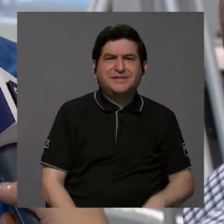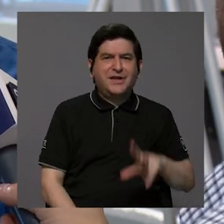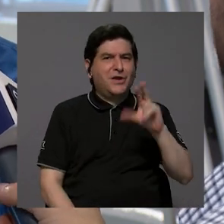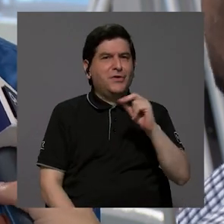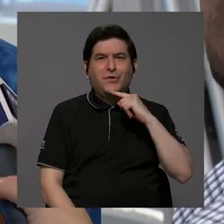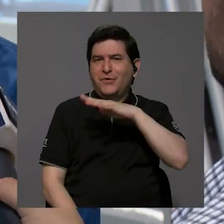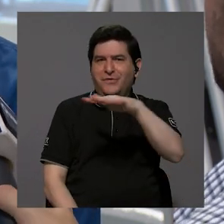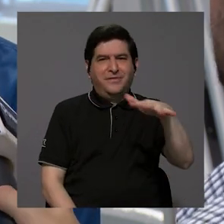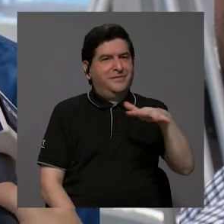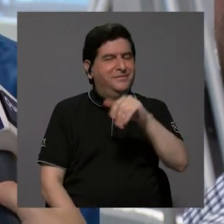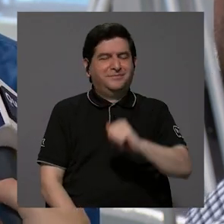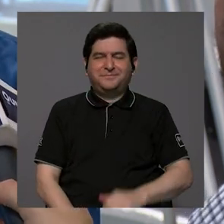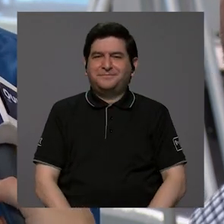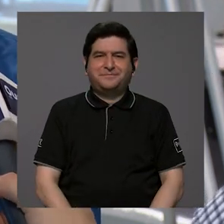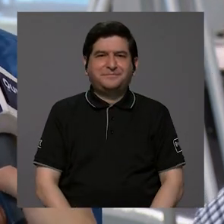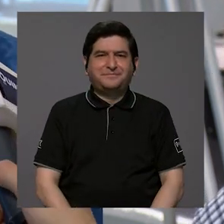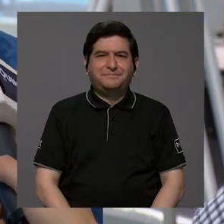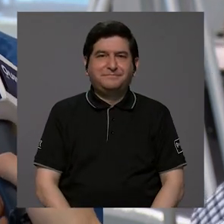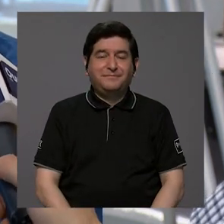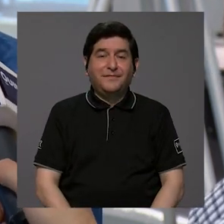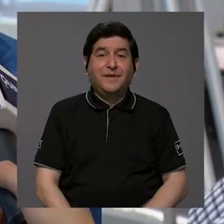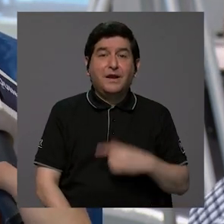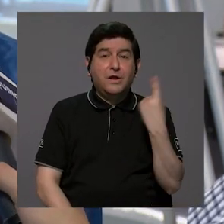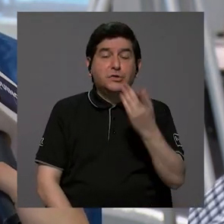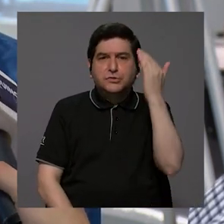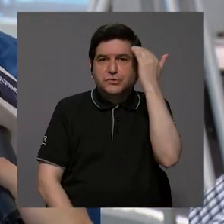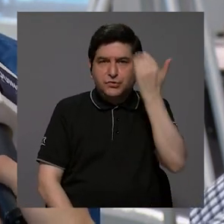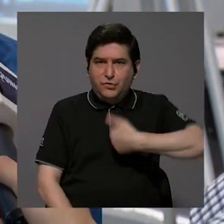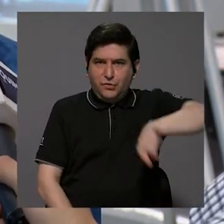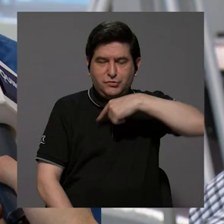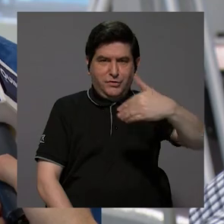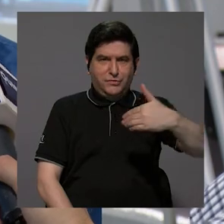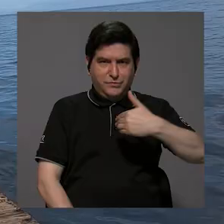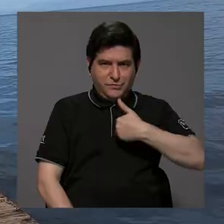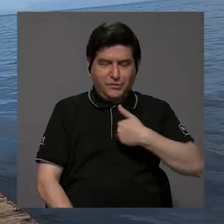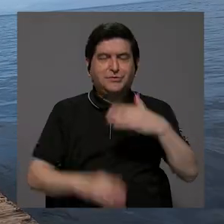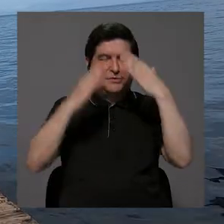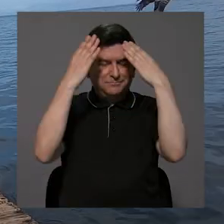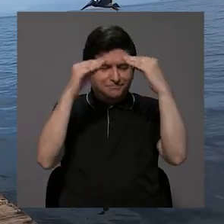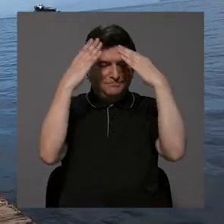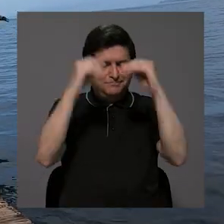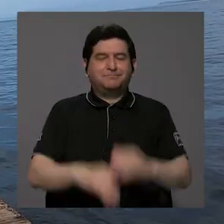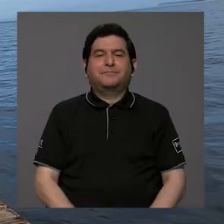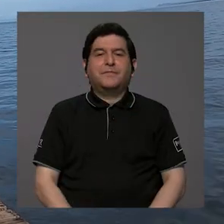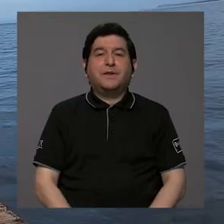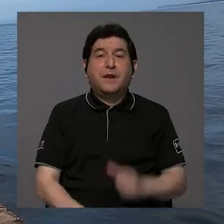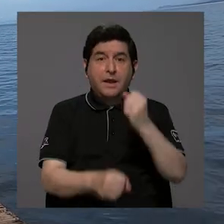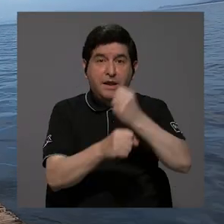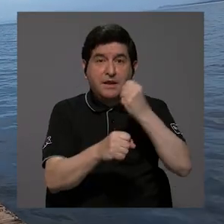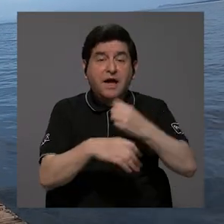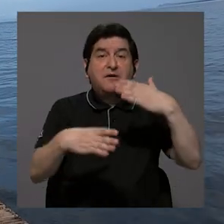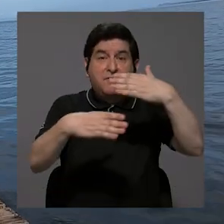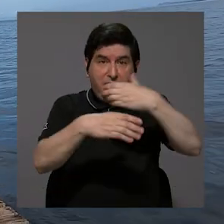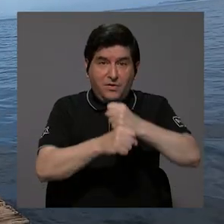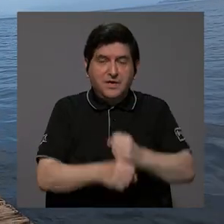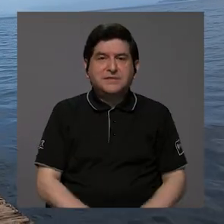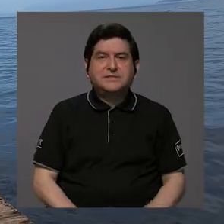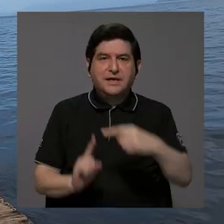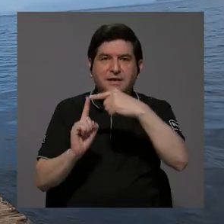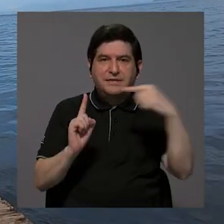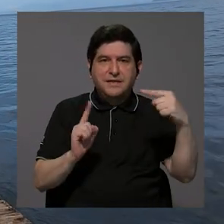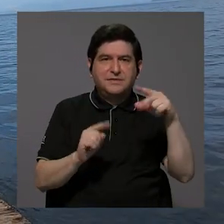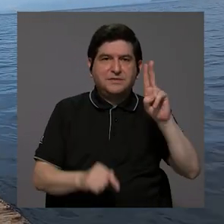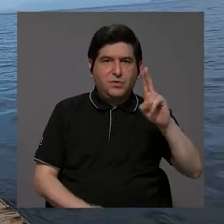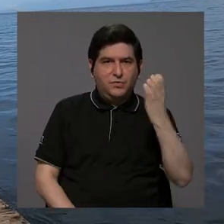las realistas. Y eso solo se puede saber si tenemos datos. Este trabajo que se realiza desde la Universidad